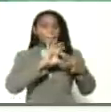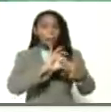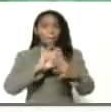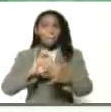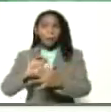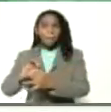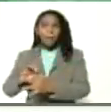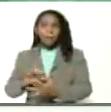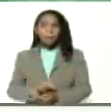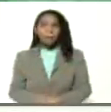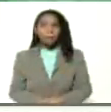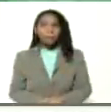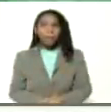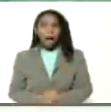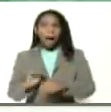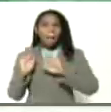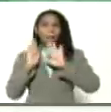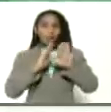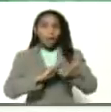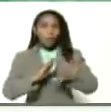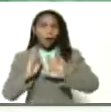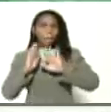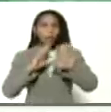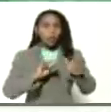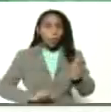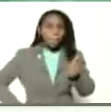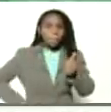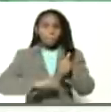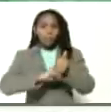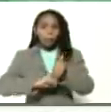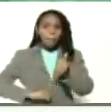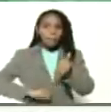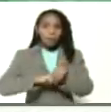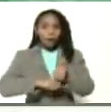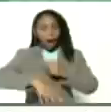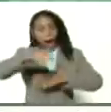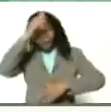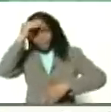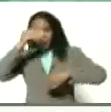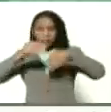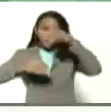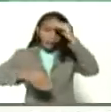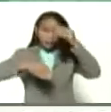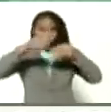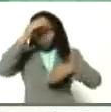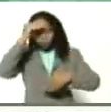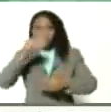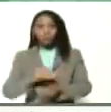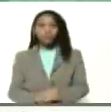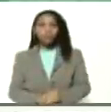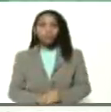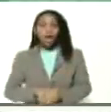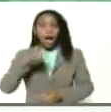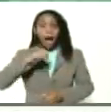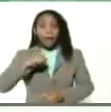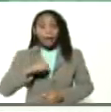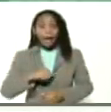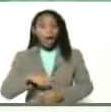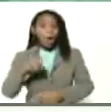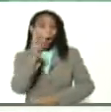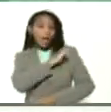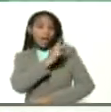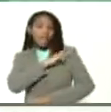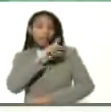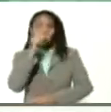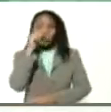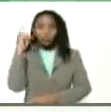articulando, apoyando, respaldando, aprendiendo. Aquí están los jefes y jefas de las unidades